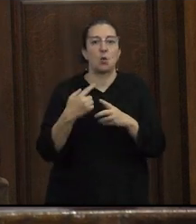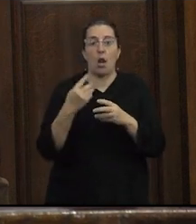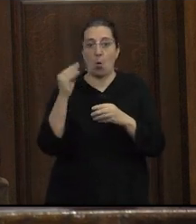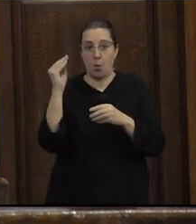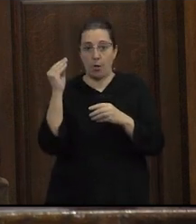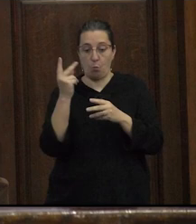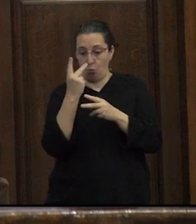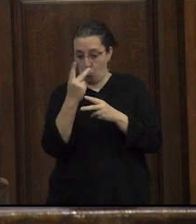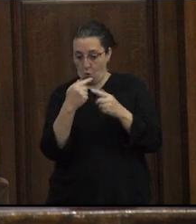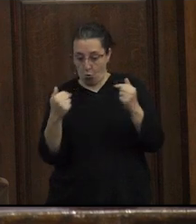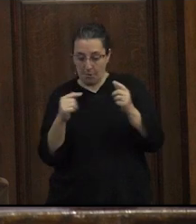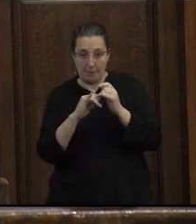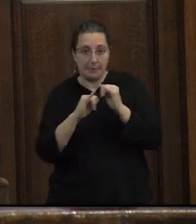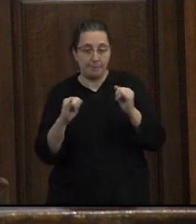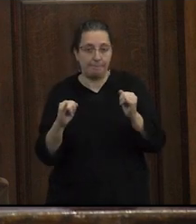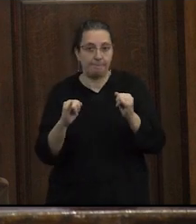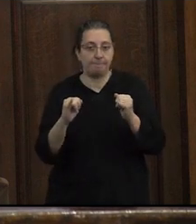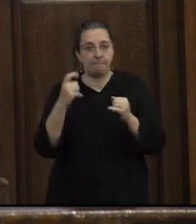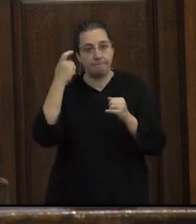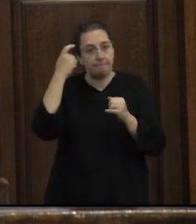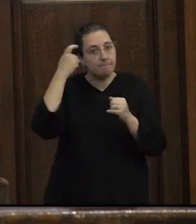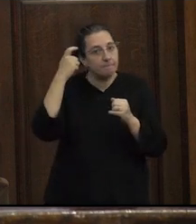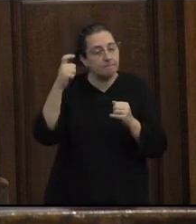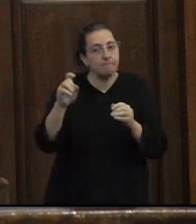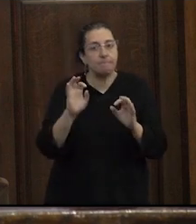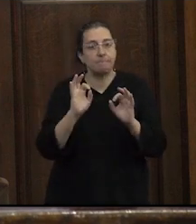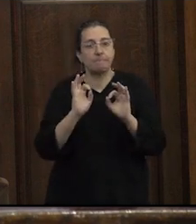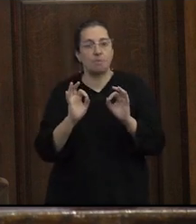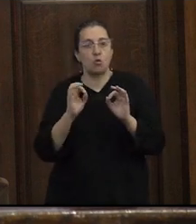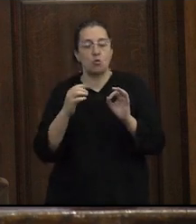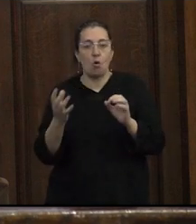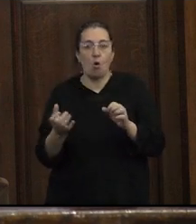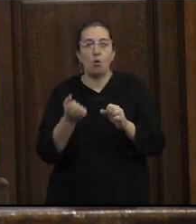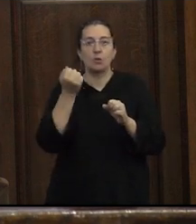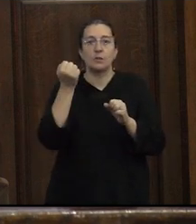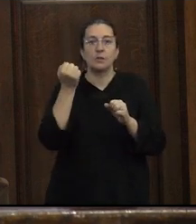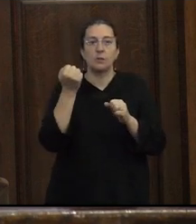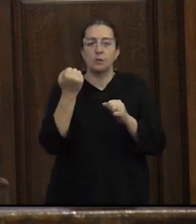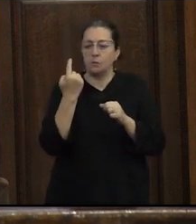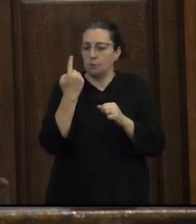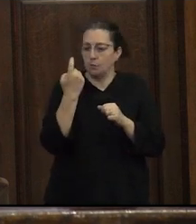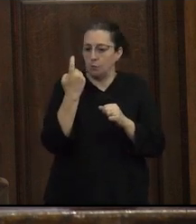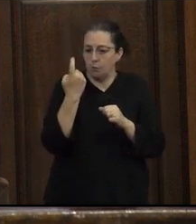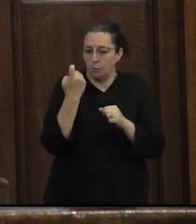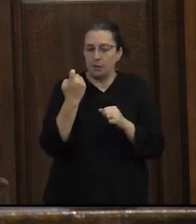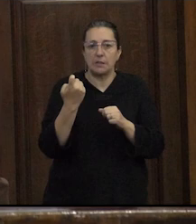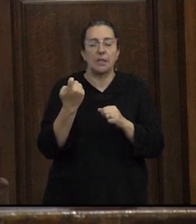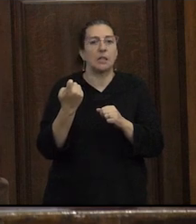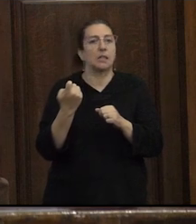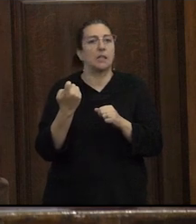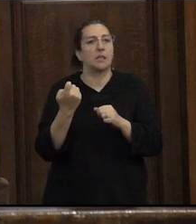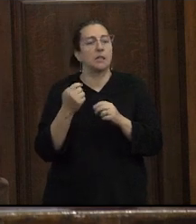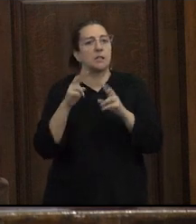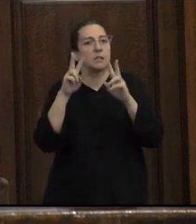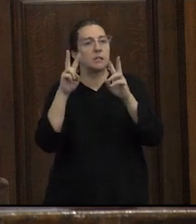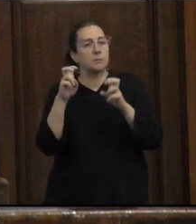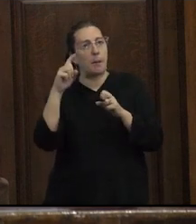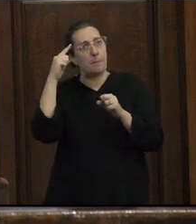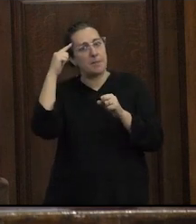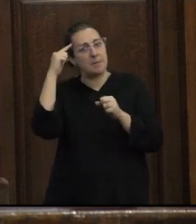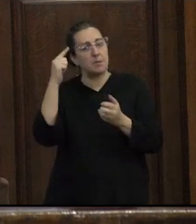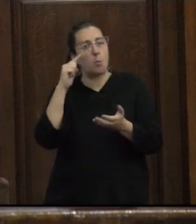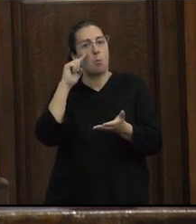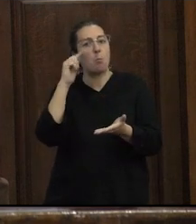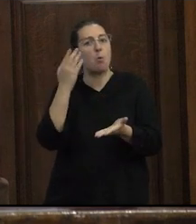para terminar como clave epistemológica yo he encontrado un potente recurso de pensamiento en una